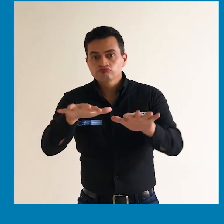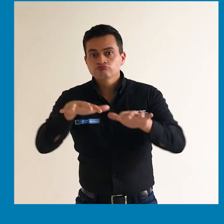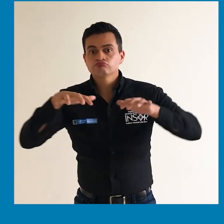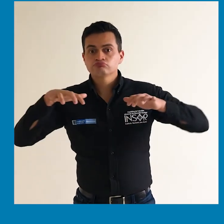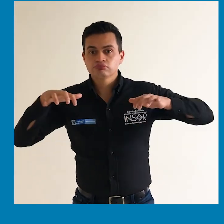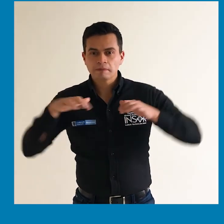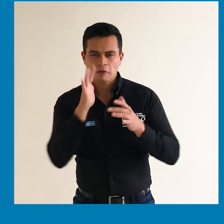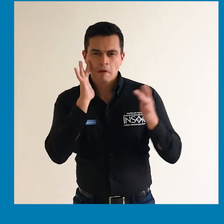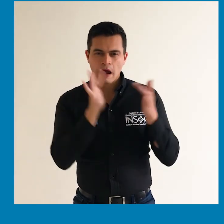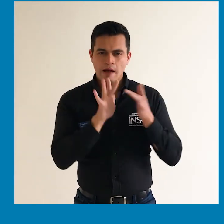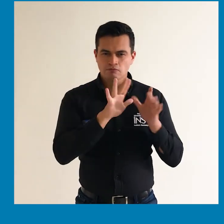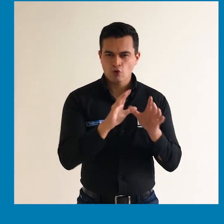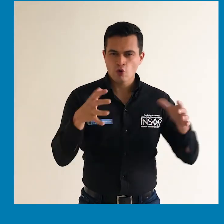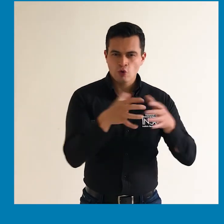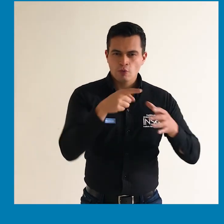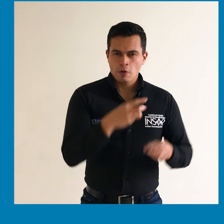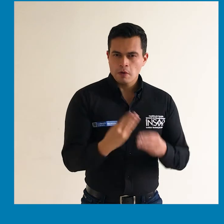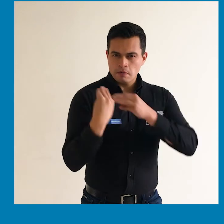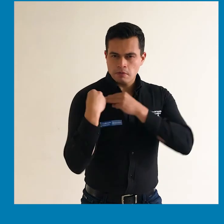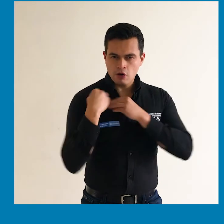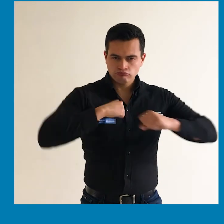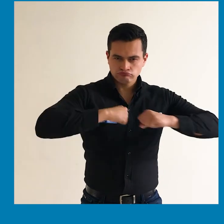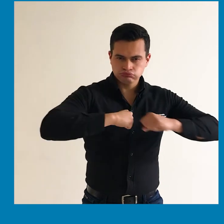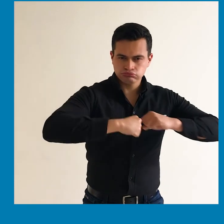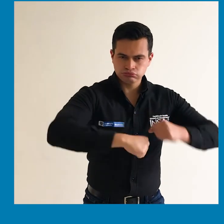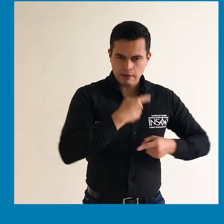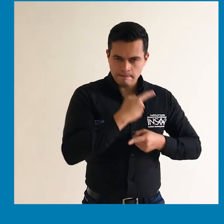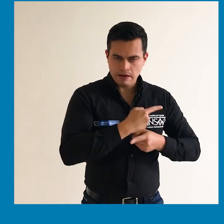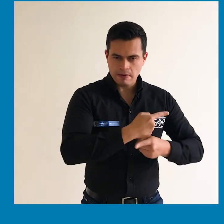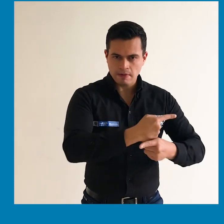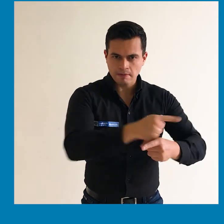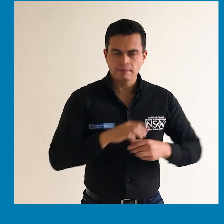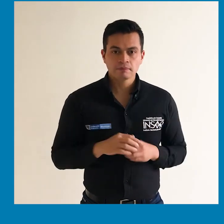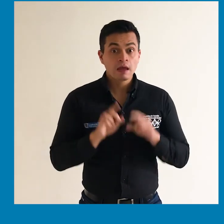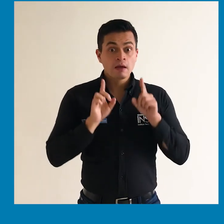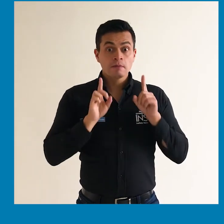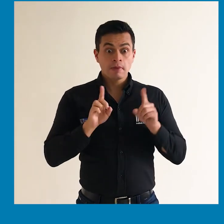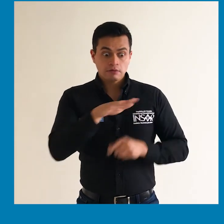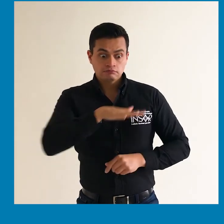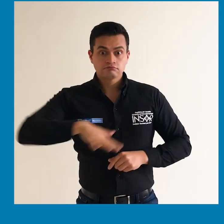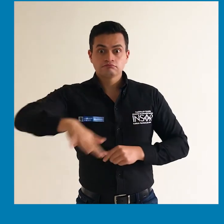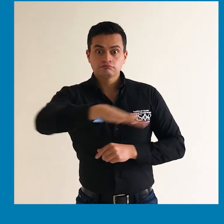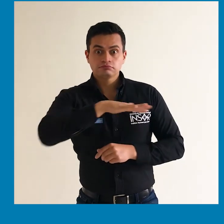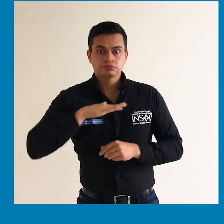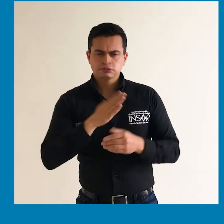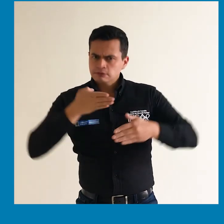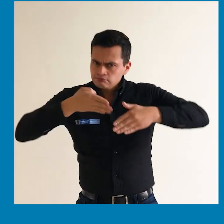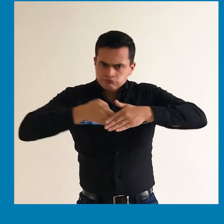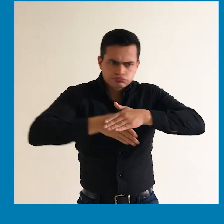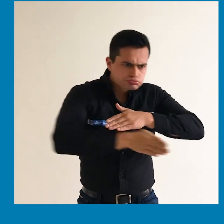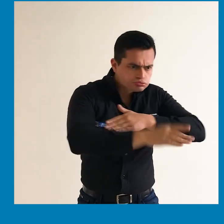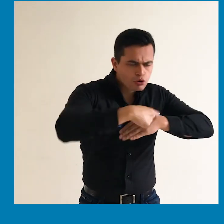Reuniones o eventos enfocados a la satisfacción de la misionalidad del mecanismo bajo criterios de accesibilidad.